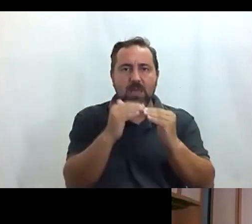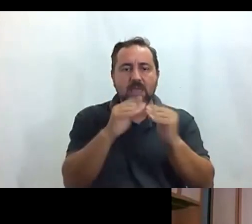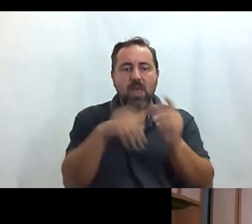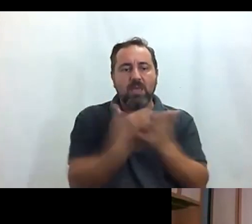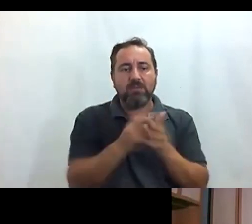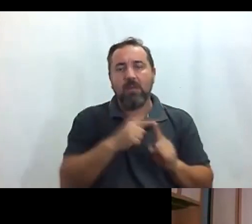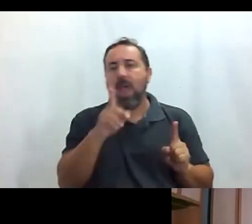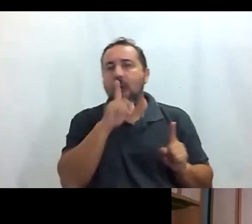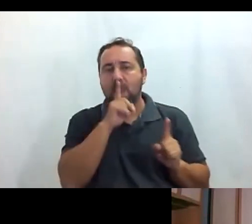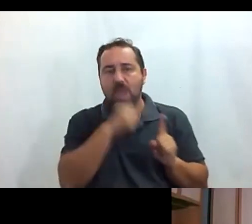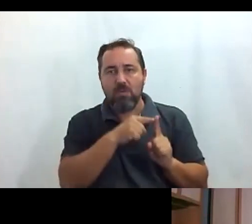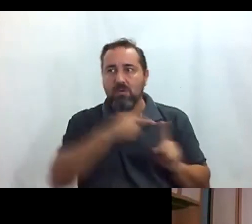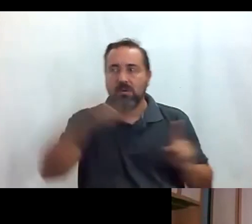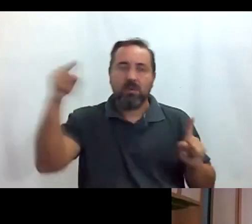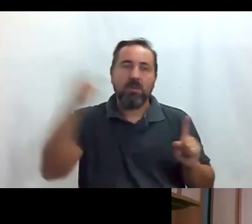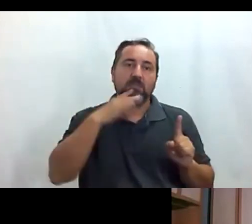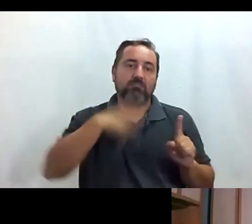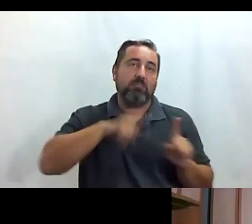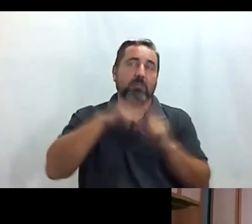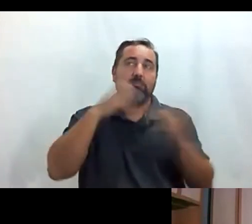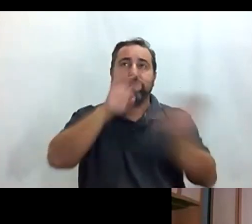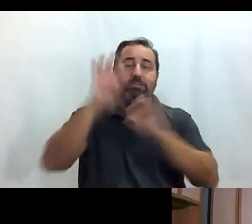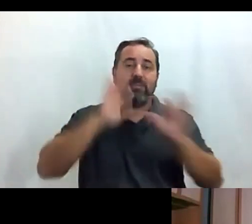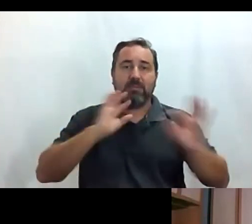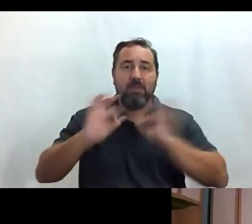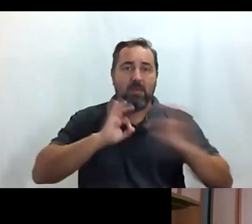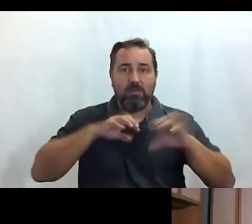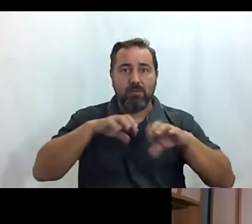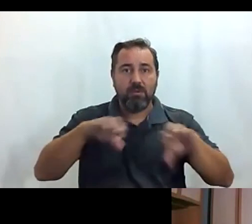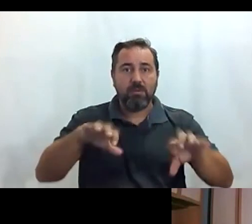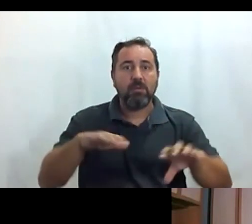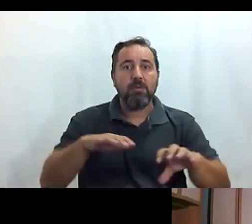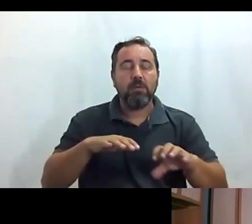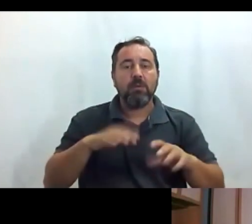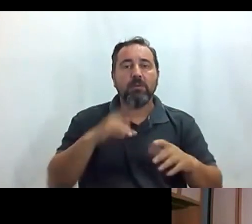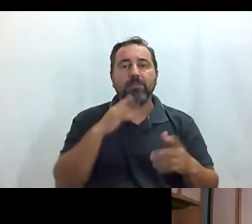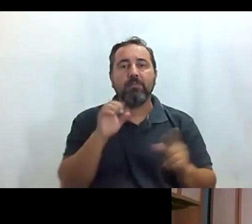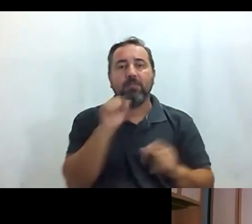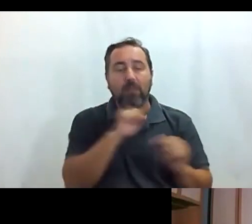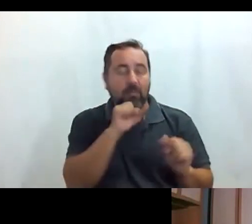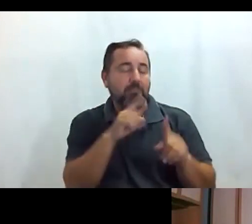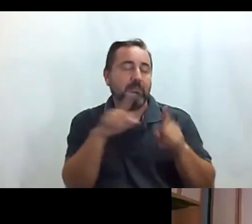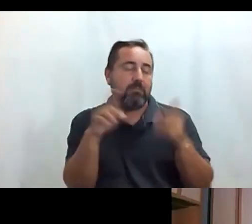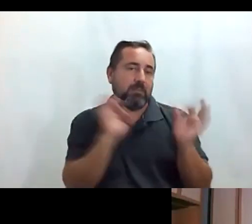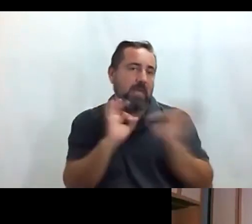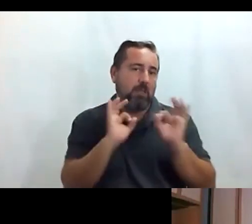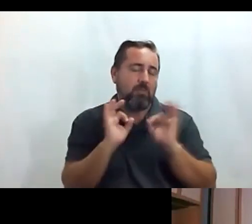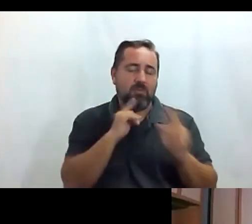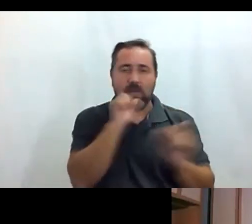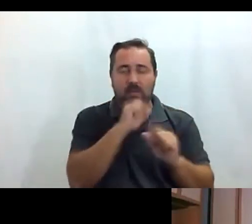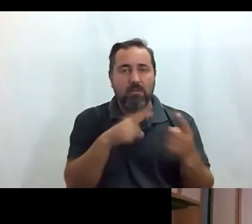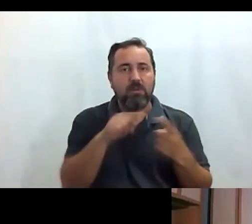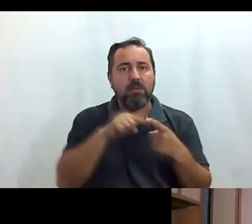es como nuestro Broadway particular con todos los con todos los musicales tenemos